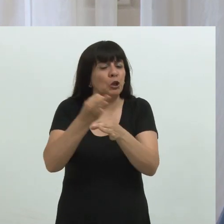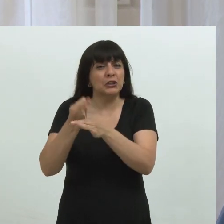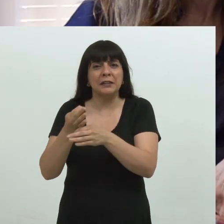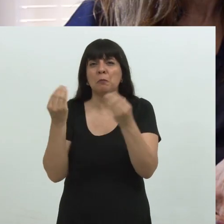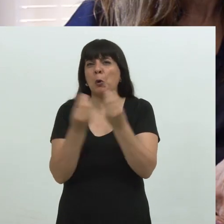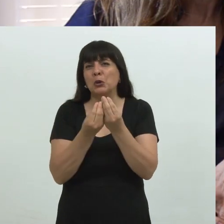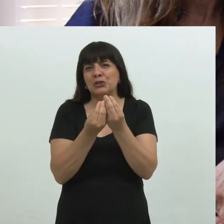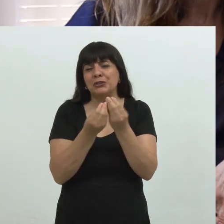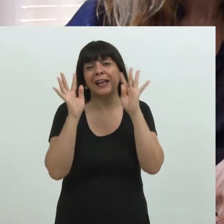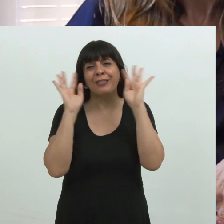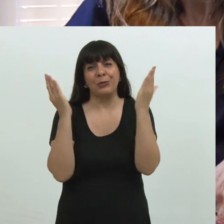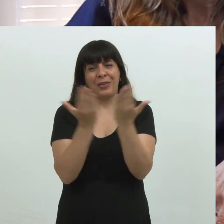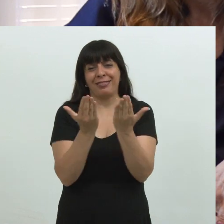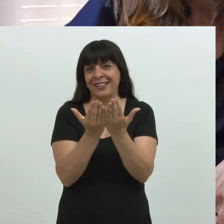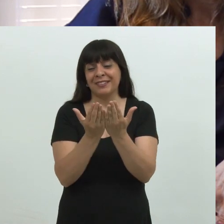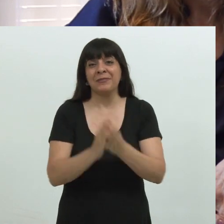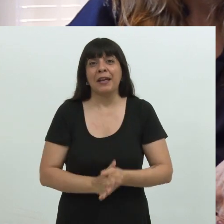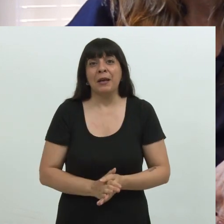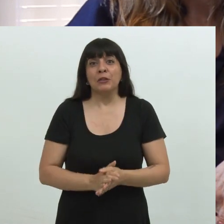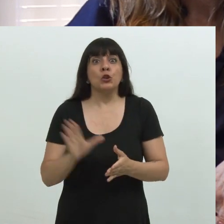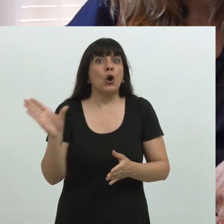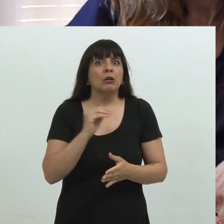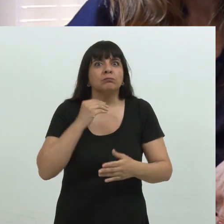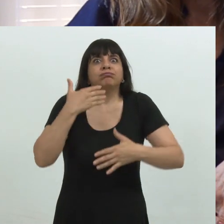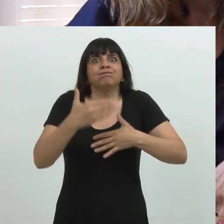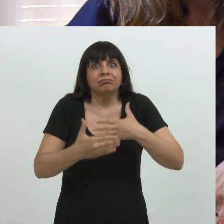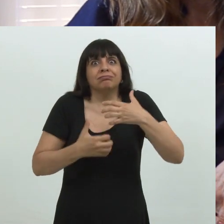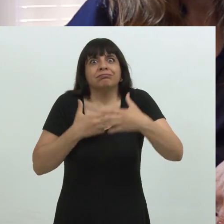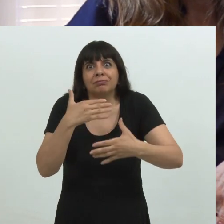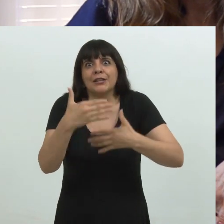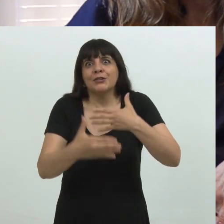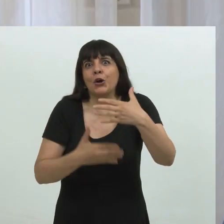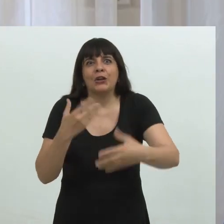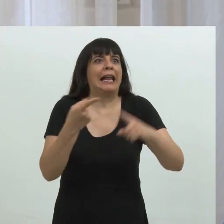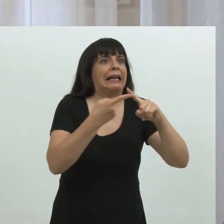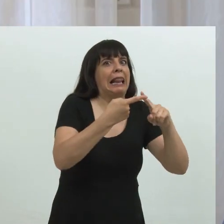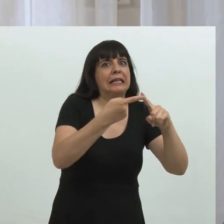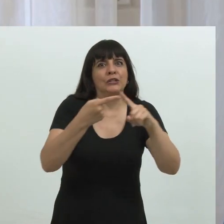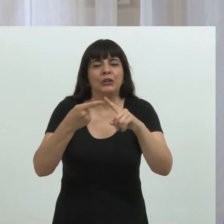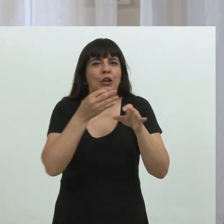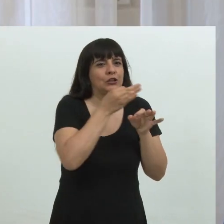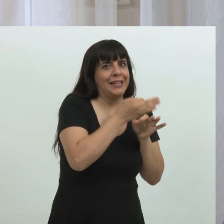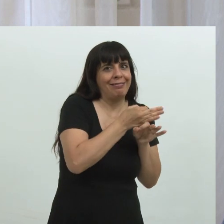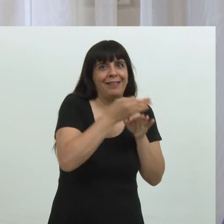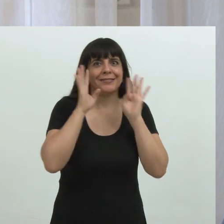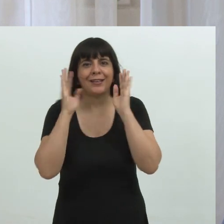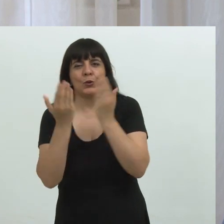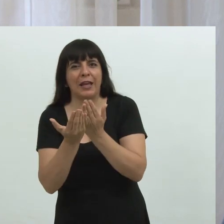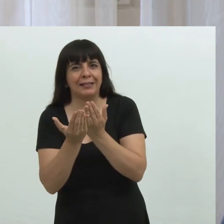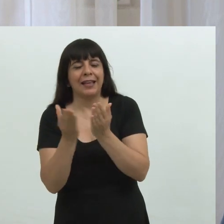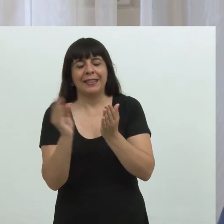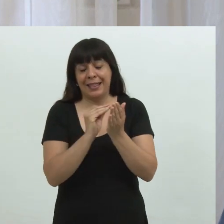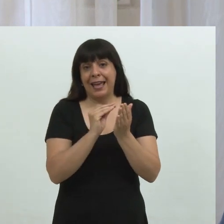conjunto enorme de estudiantes. Poner en funcionamiento y poner en relación esos estudiantes con esos profesores, con esas